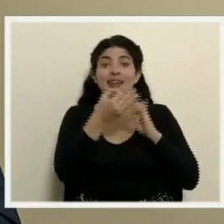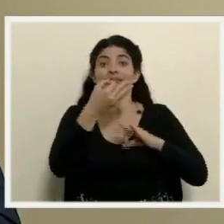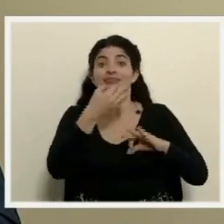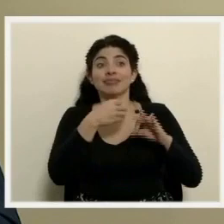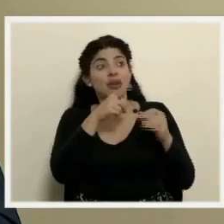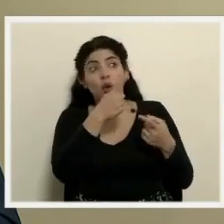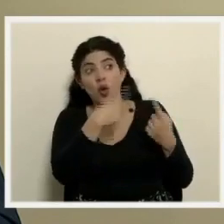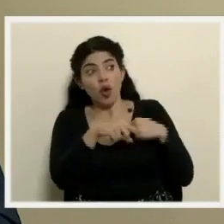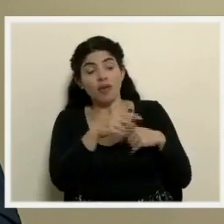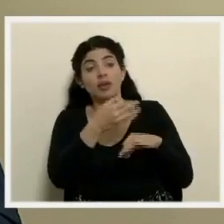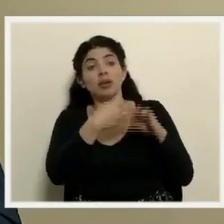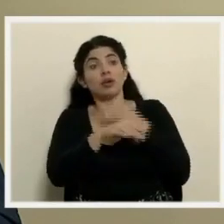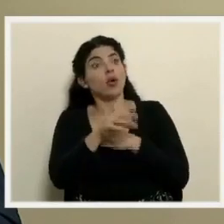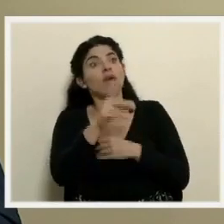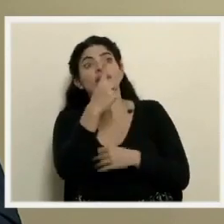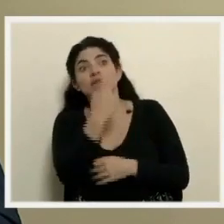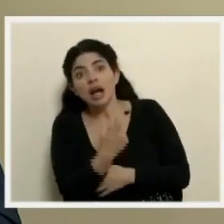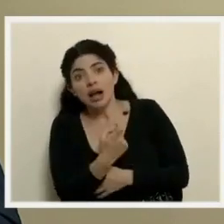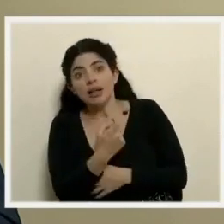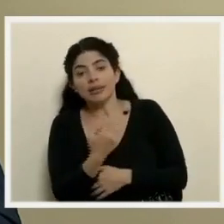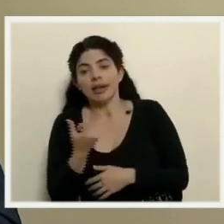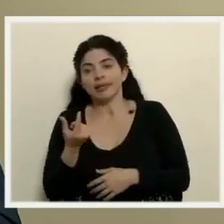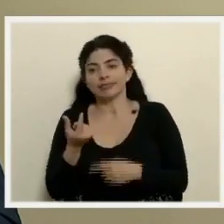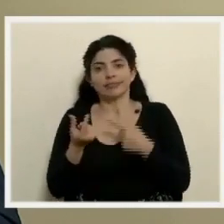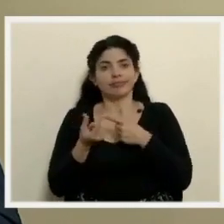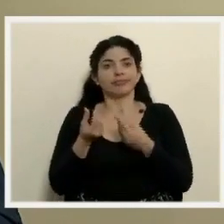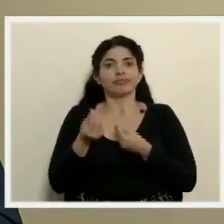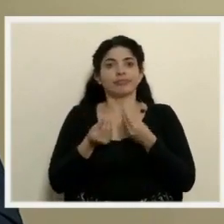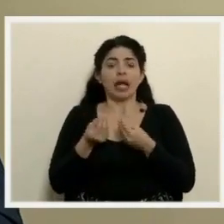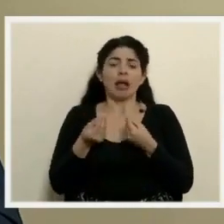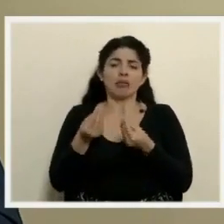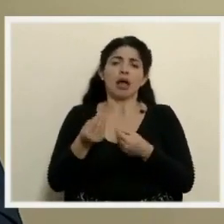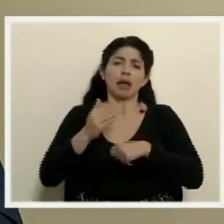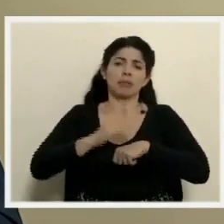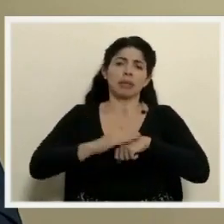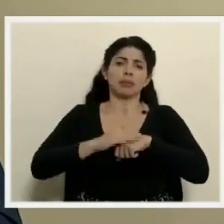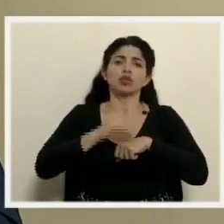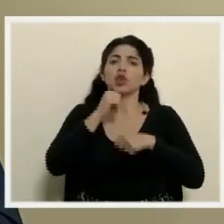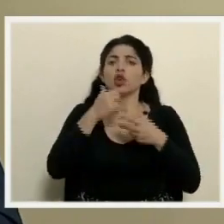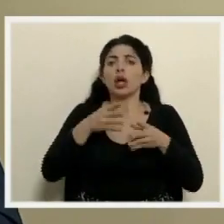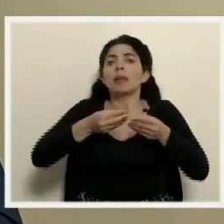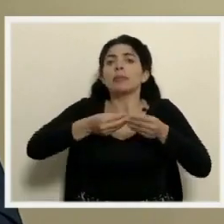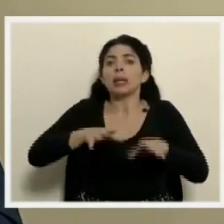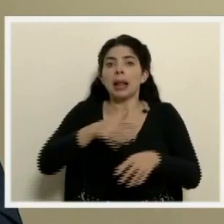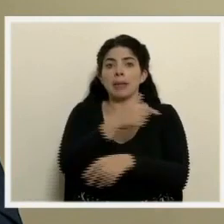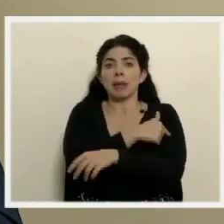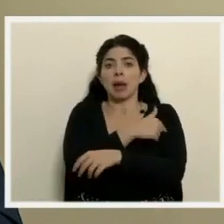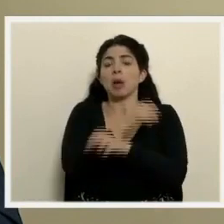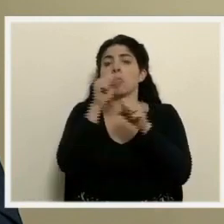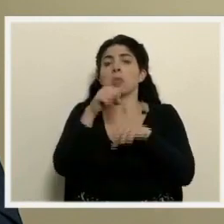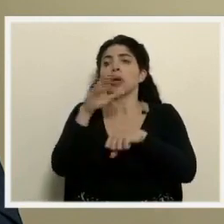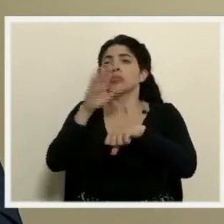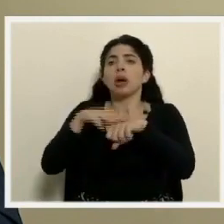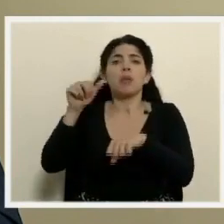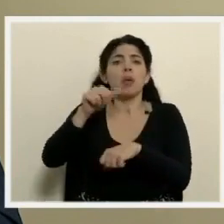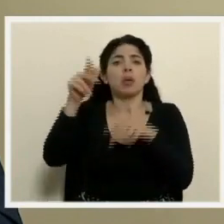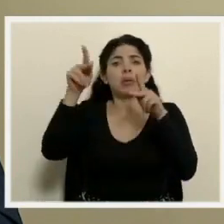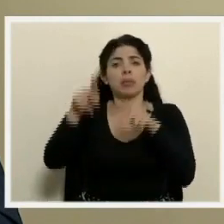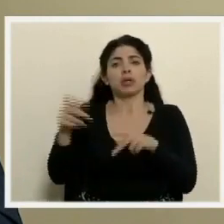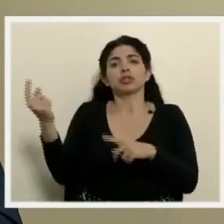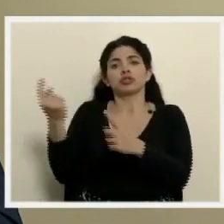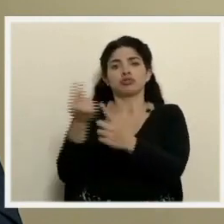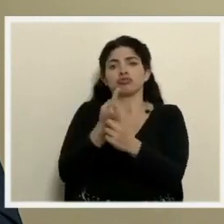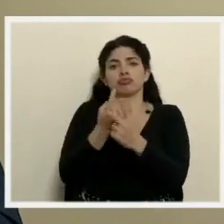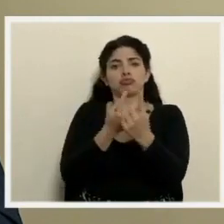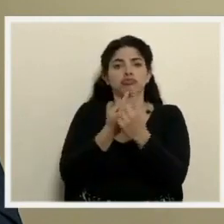esa lista de alguien faltó entonces se autoriza para que no se pierda esa vacuna a aplicar las dosis a